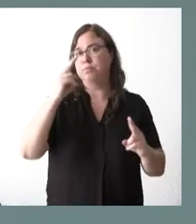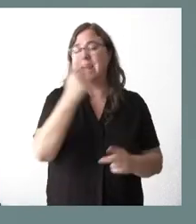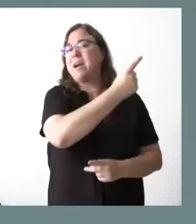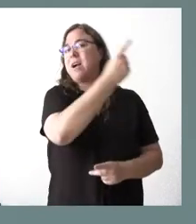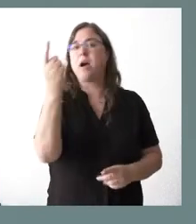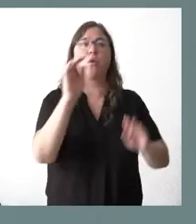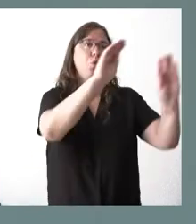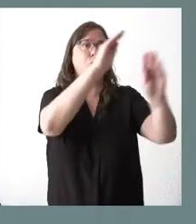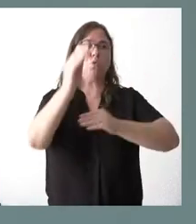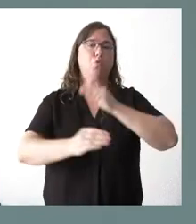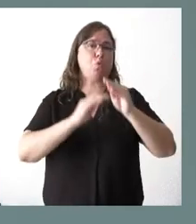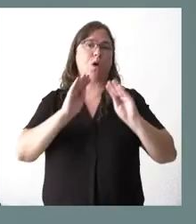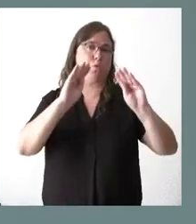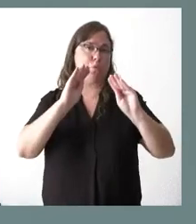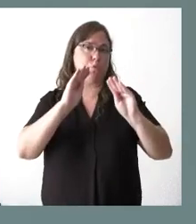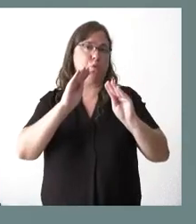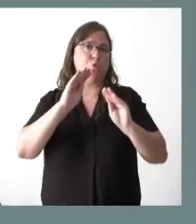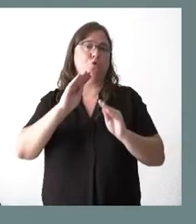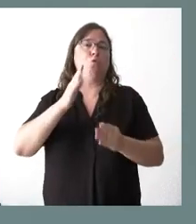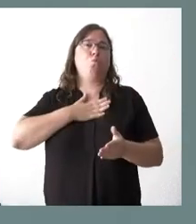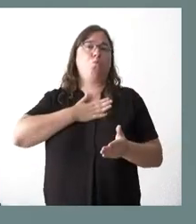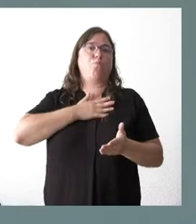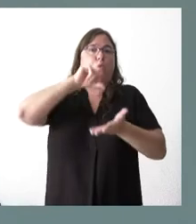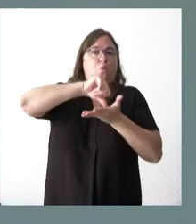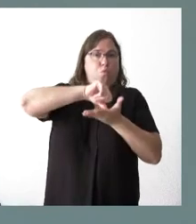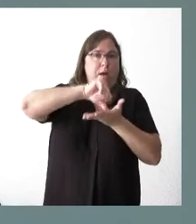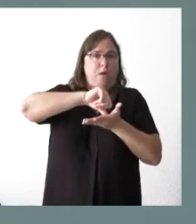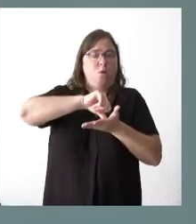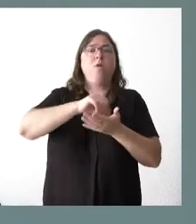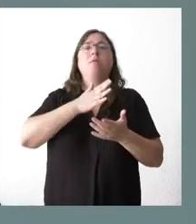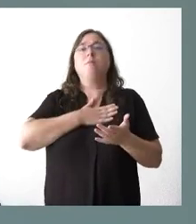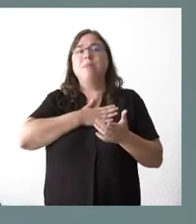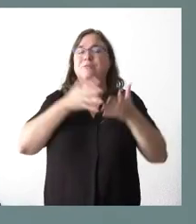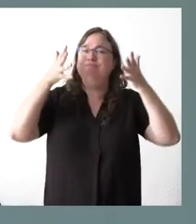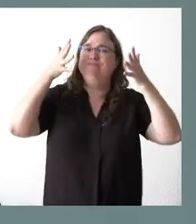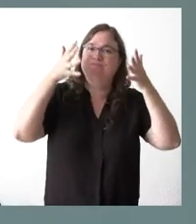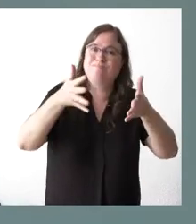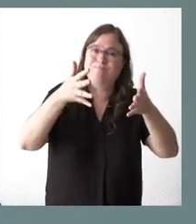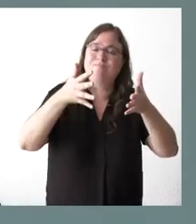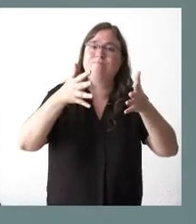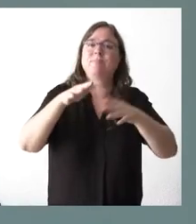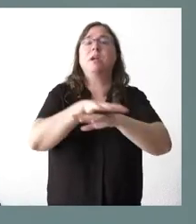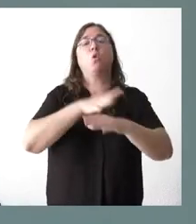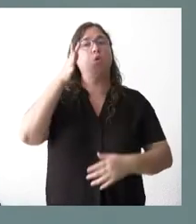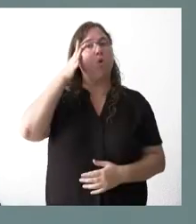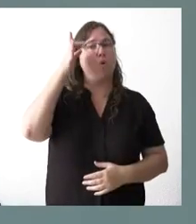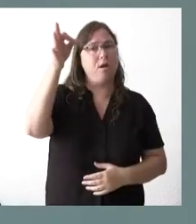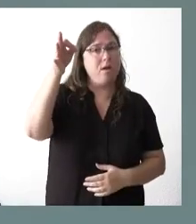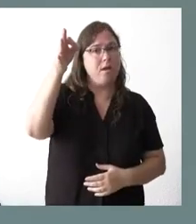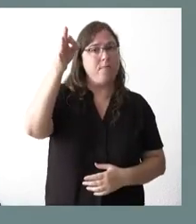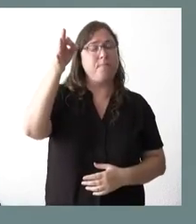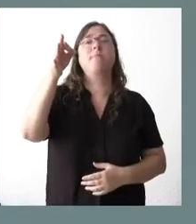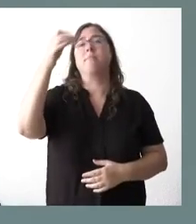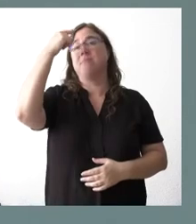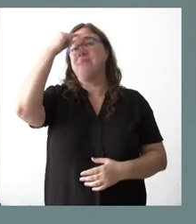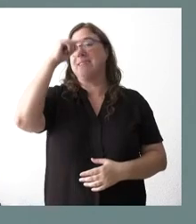puede hacer en su competencia de ámbito de transporte urbano. Nosotros concentramos el esfuerzo en el ámbito rural, donde saben ustedes que, además, ya